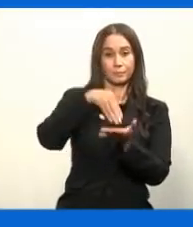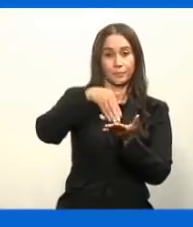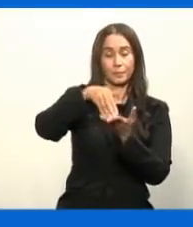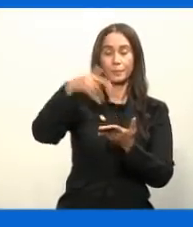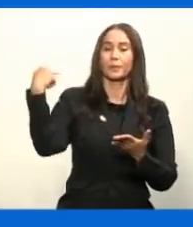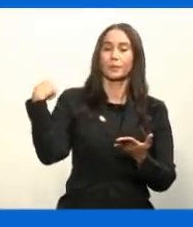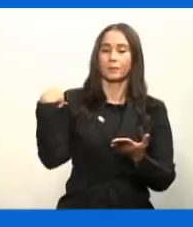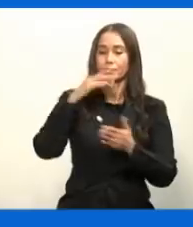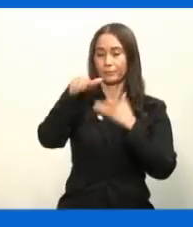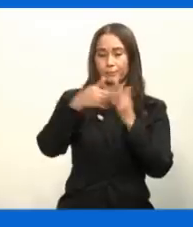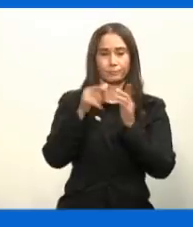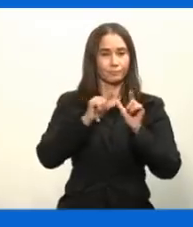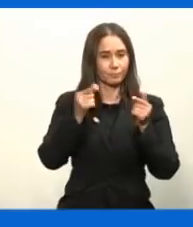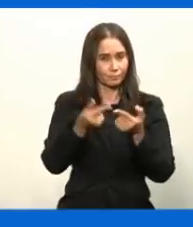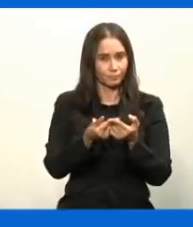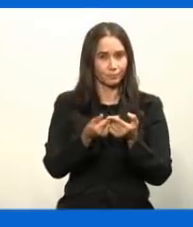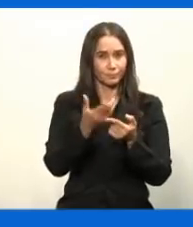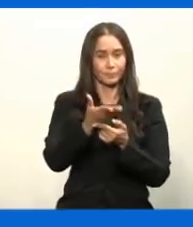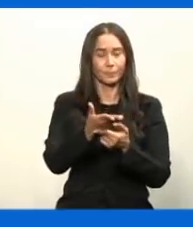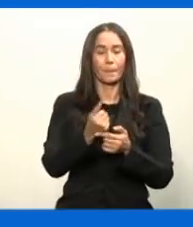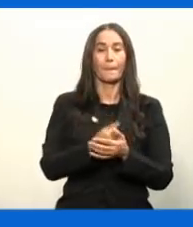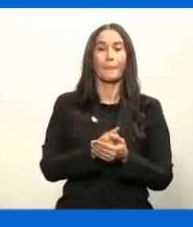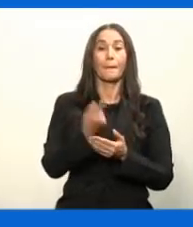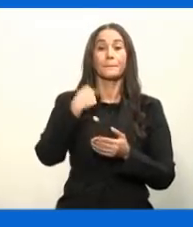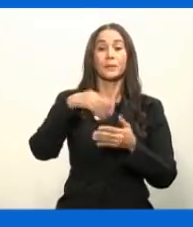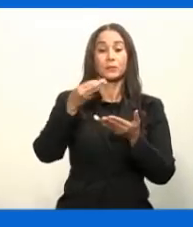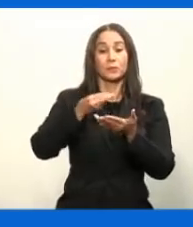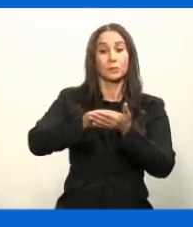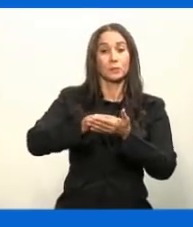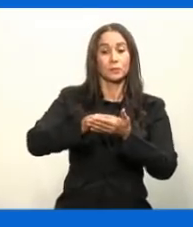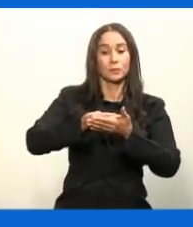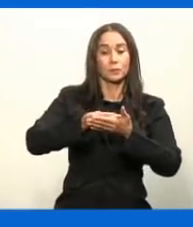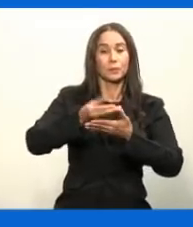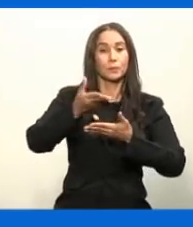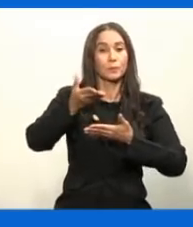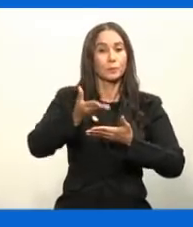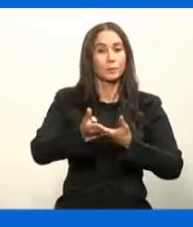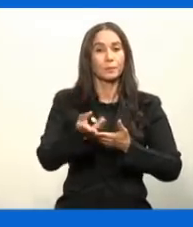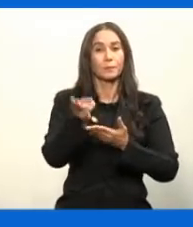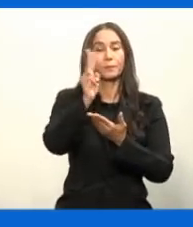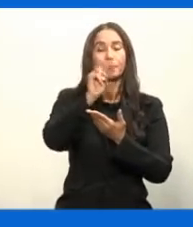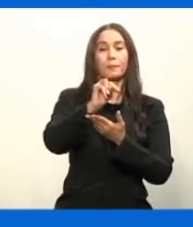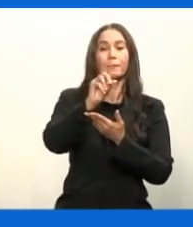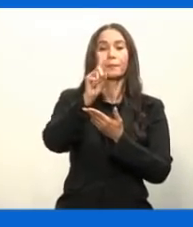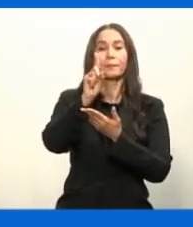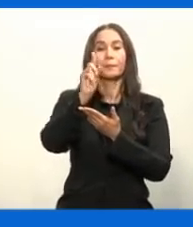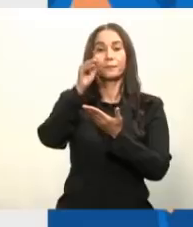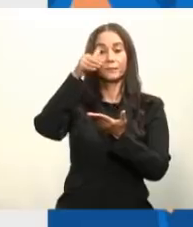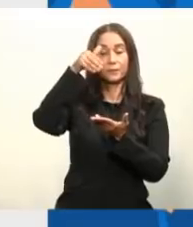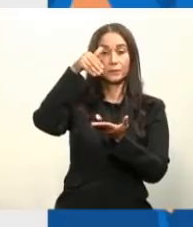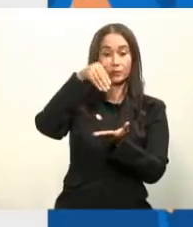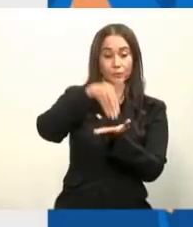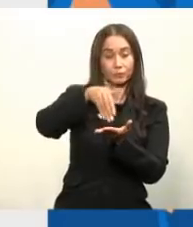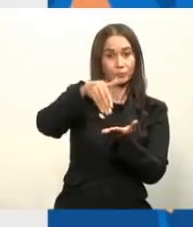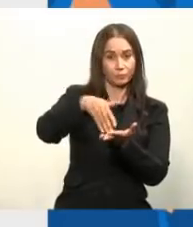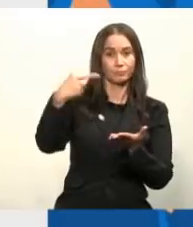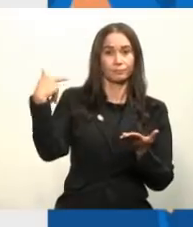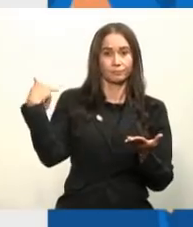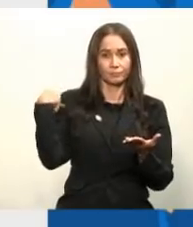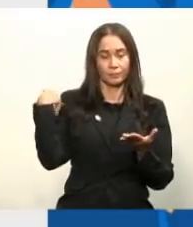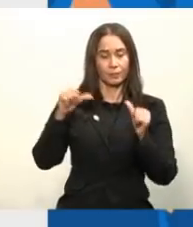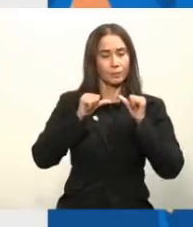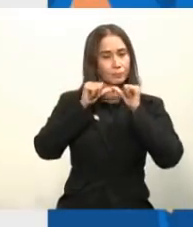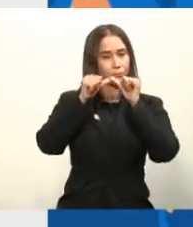todas estas personas. Por ello, se han comprado más de 21 millones de dosis, pero seguimos haciendo